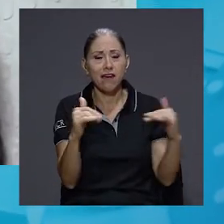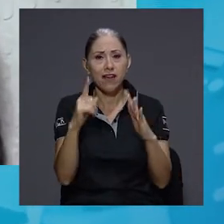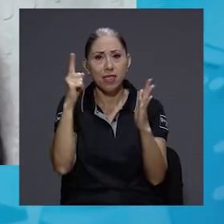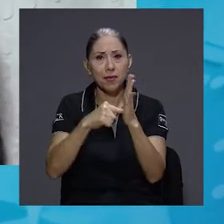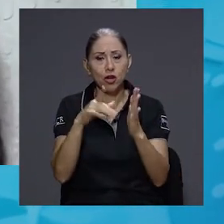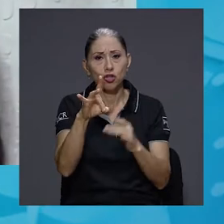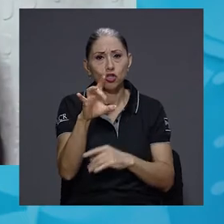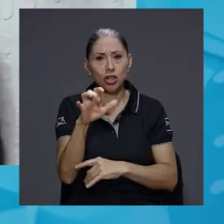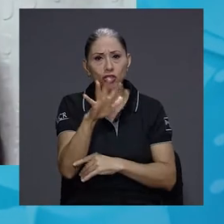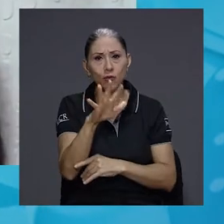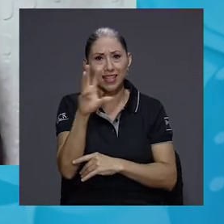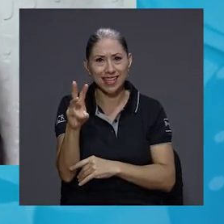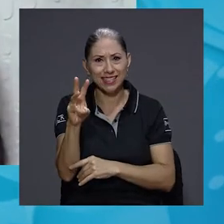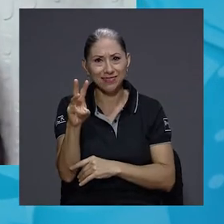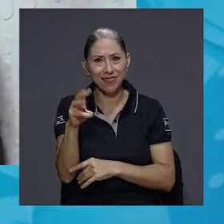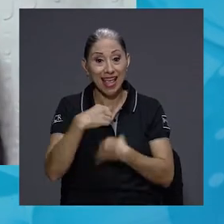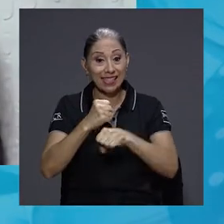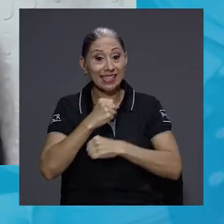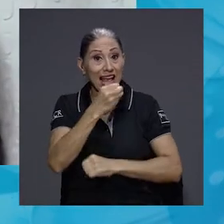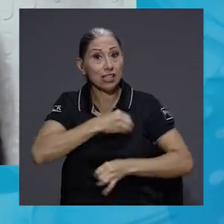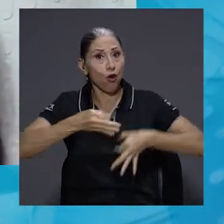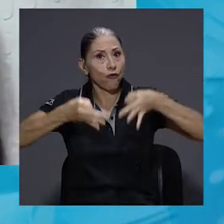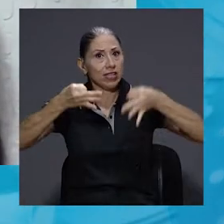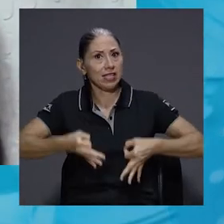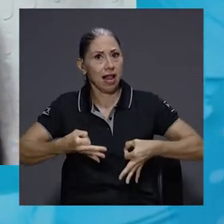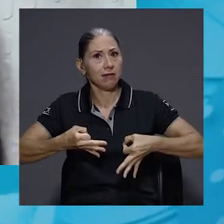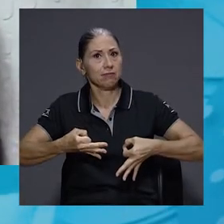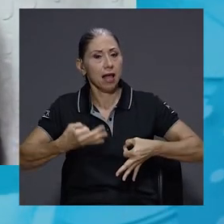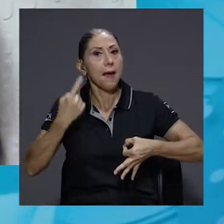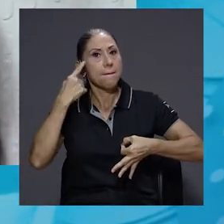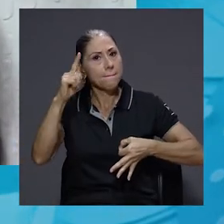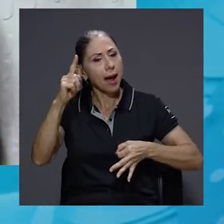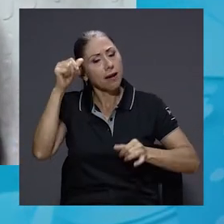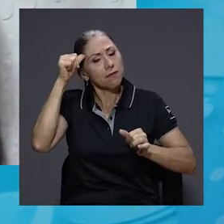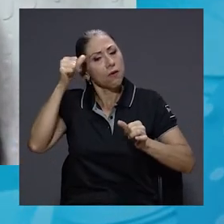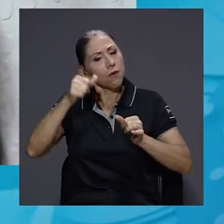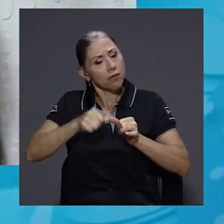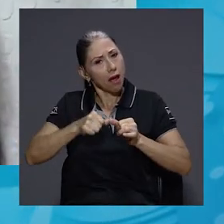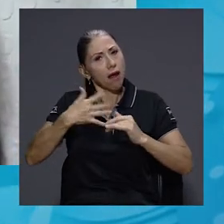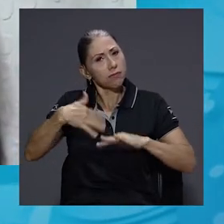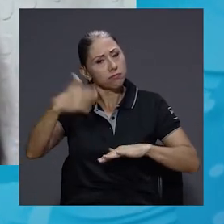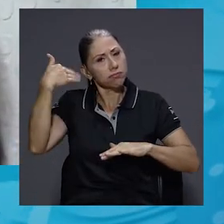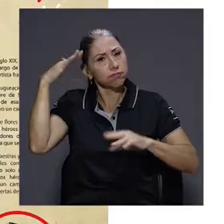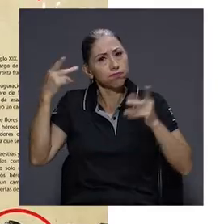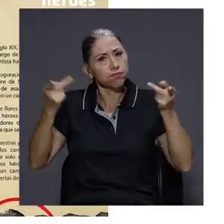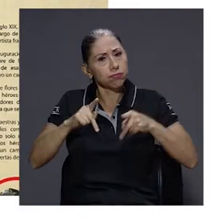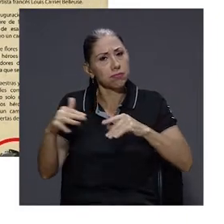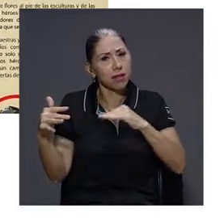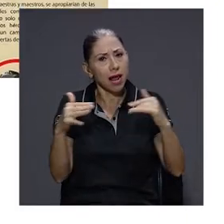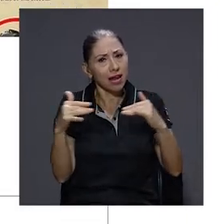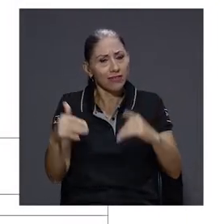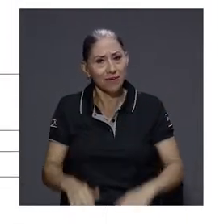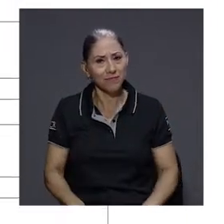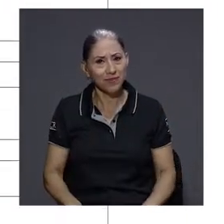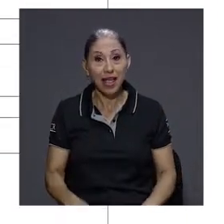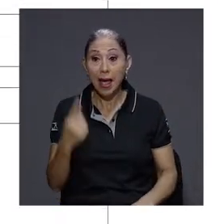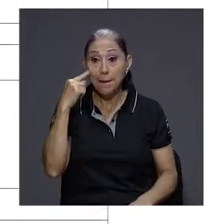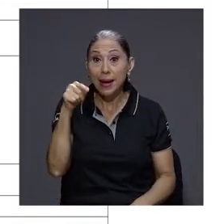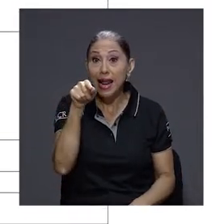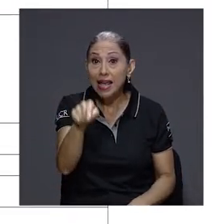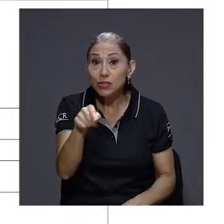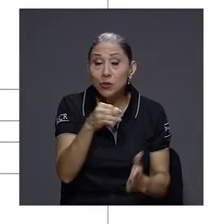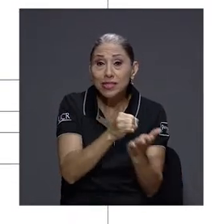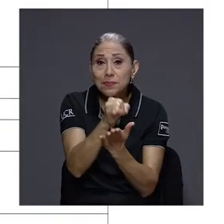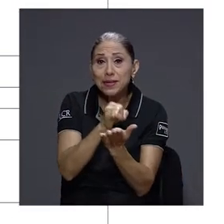de manera oficial como un acto para conmemorar la memoria de la guerra. Para crear este espacio, se